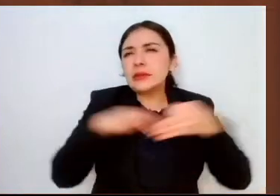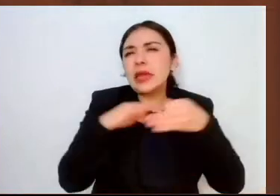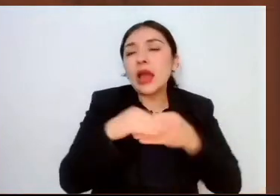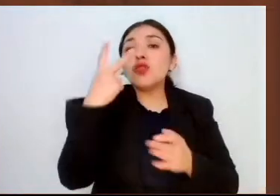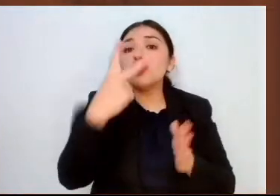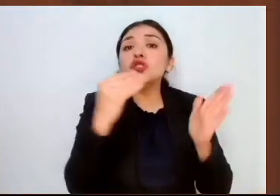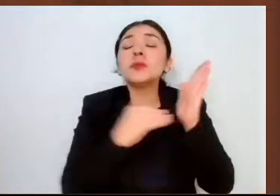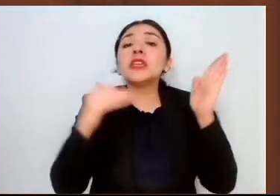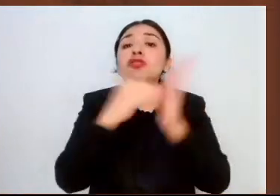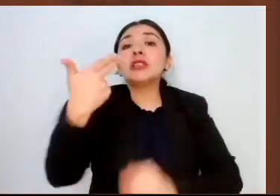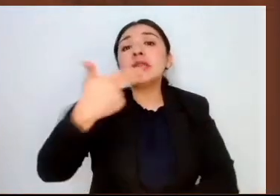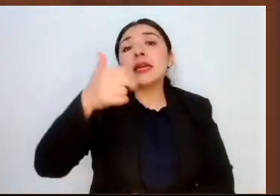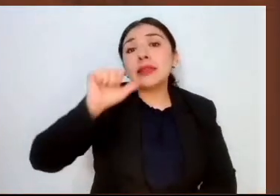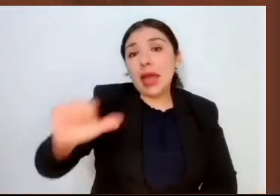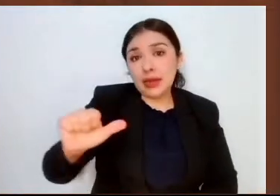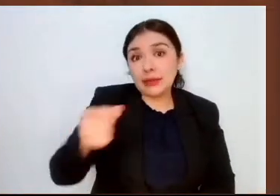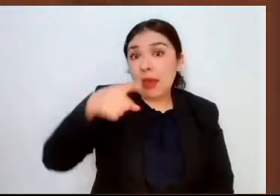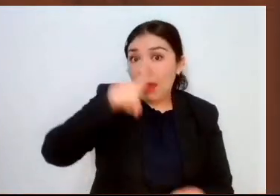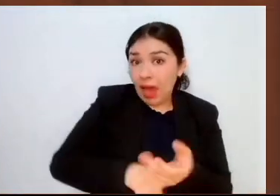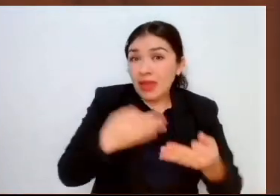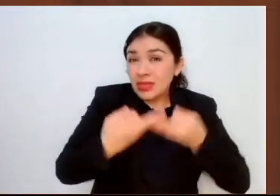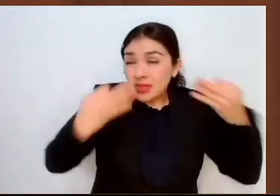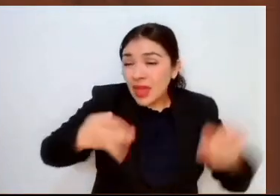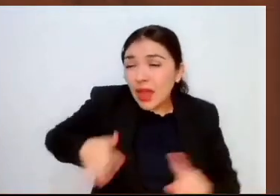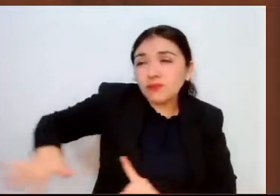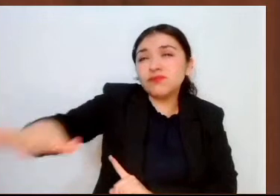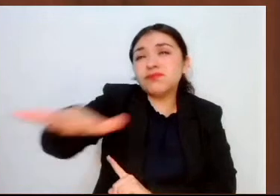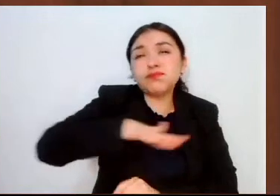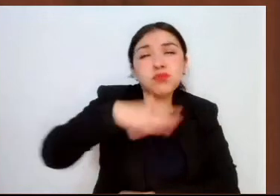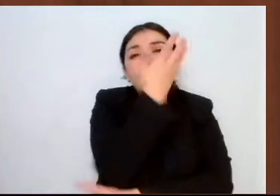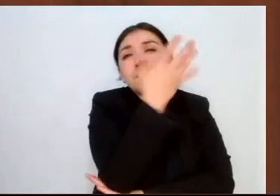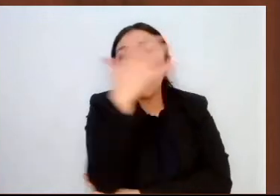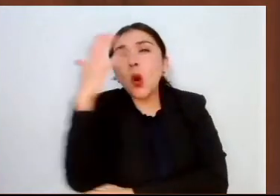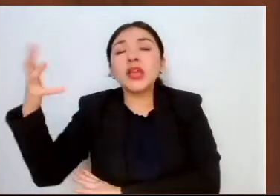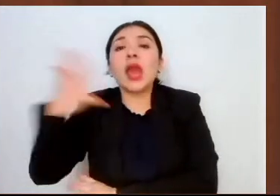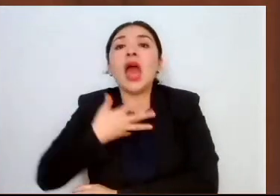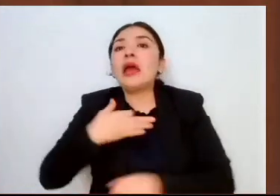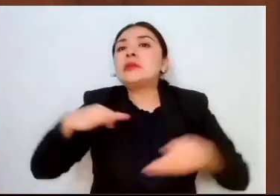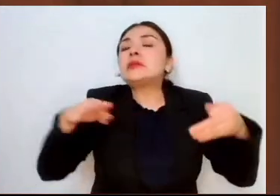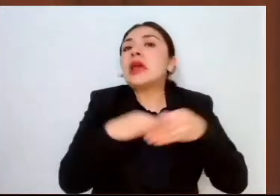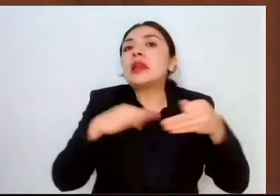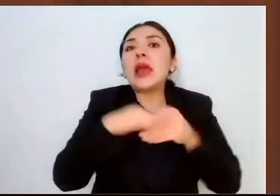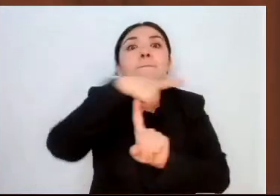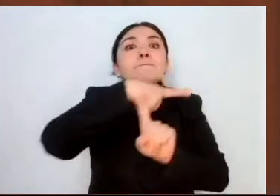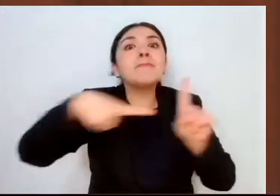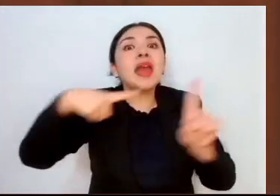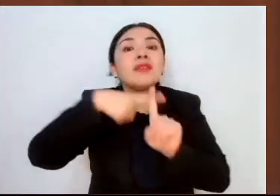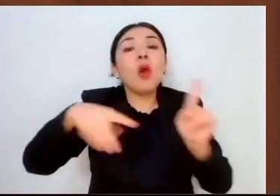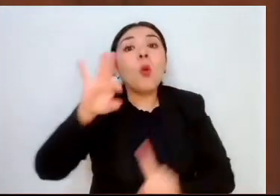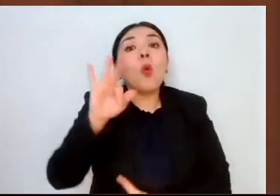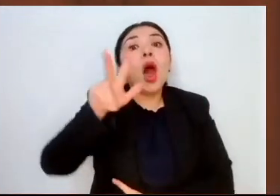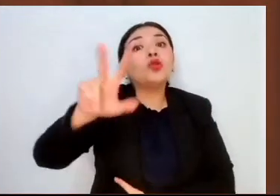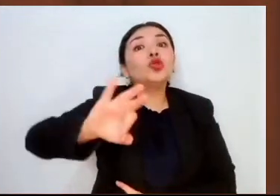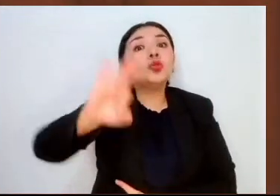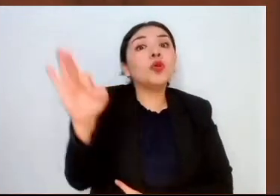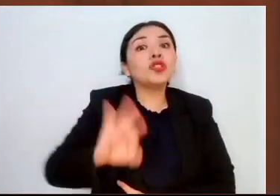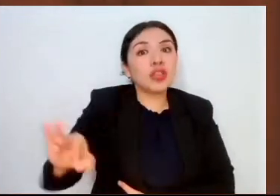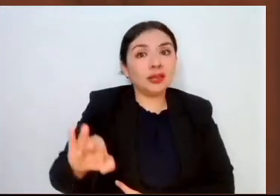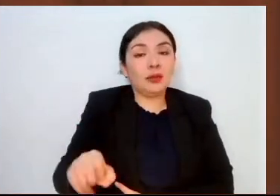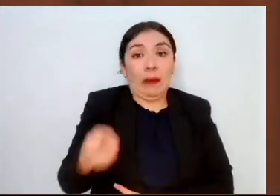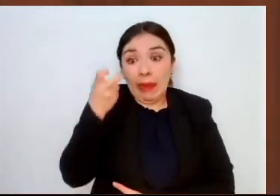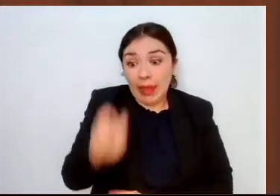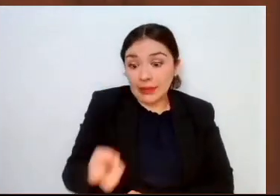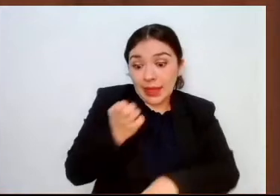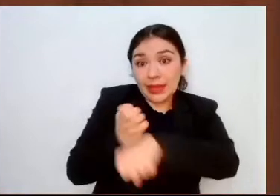hectáreas, cuya superficie boscosa abarca casi la mitad de la entidad, 48%. Es el Estado